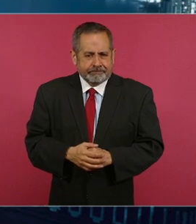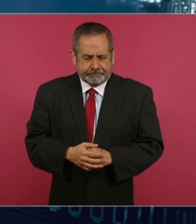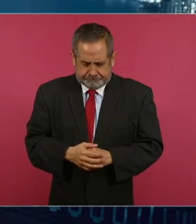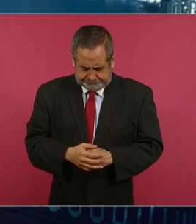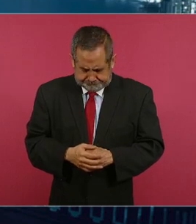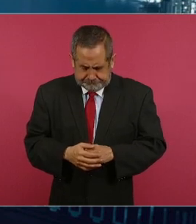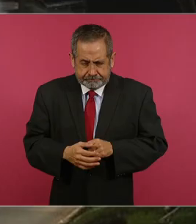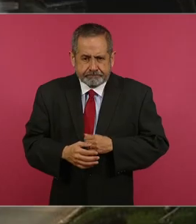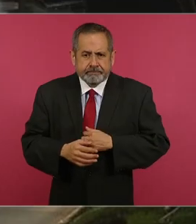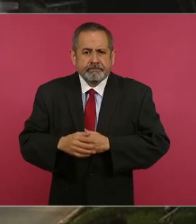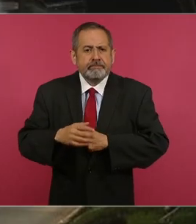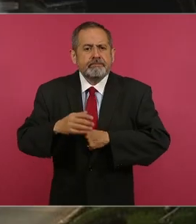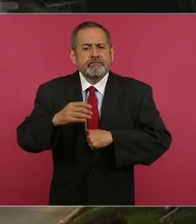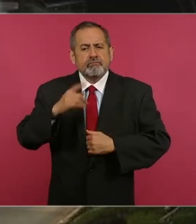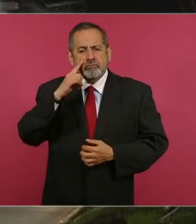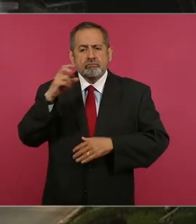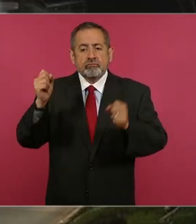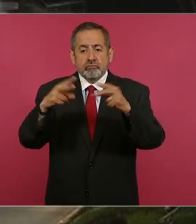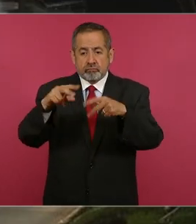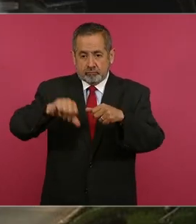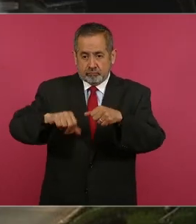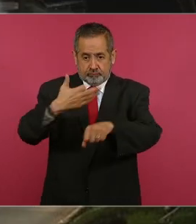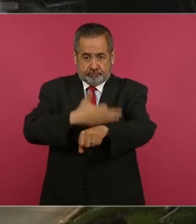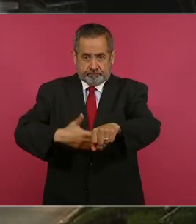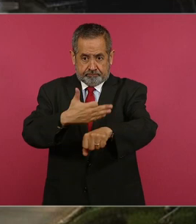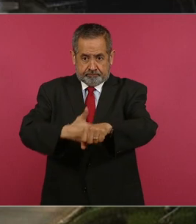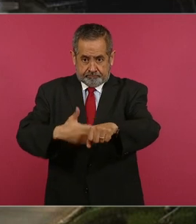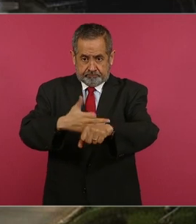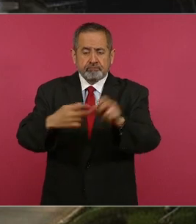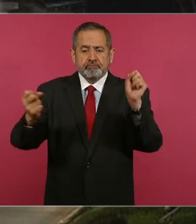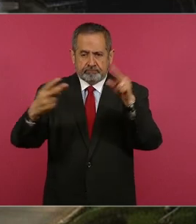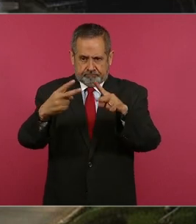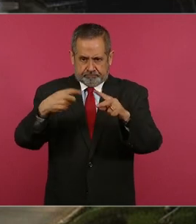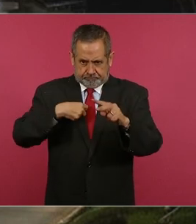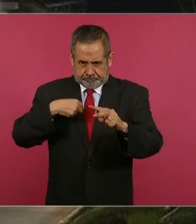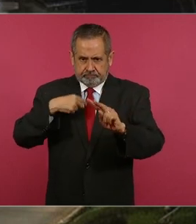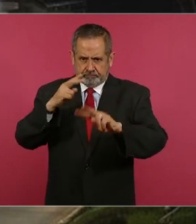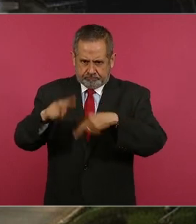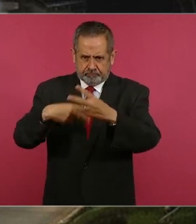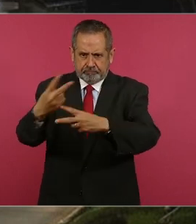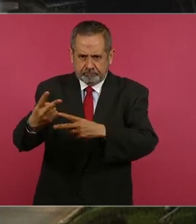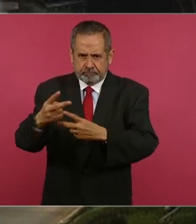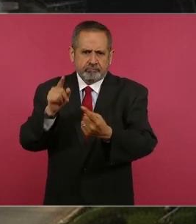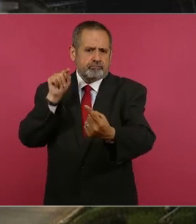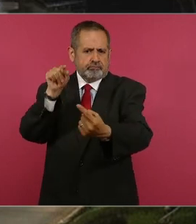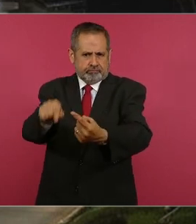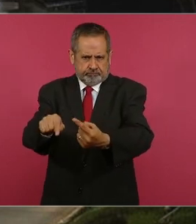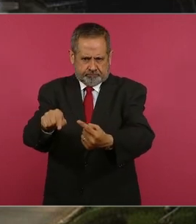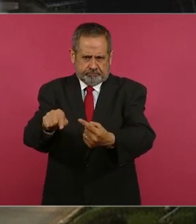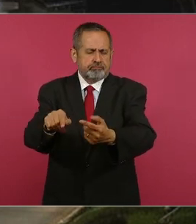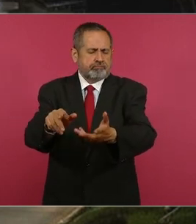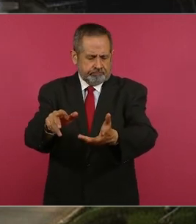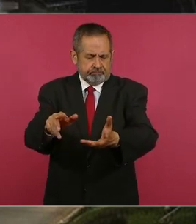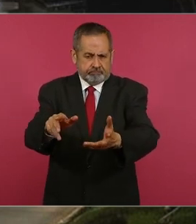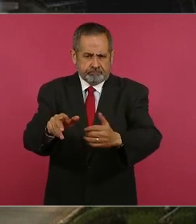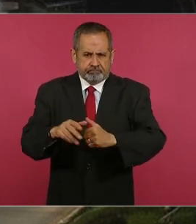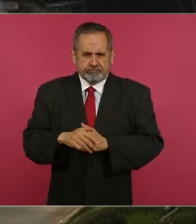Nos vemos por allá, por la tarde, ingeniero. Y ya